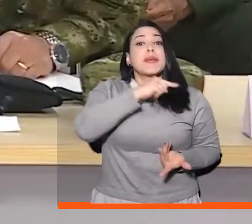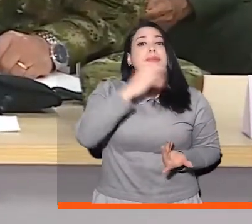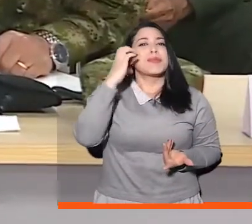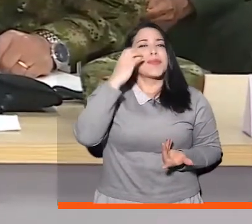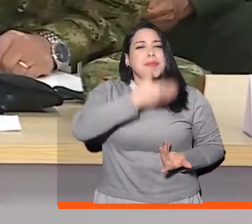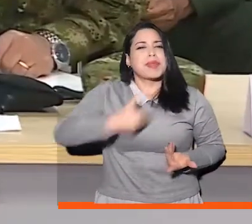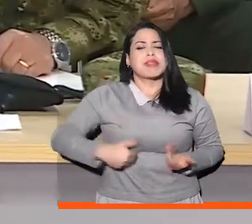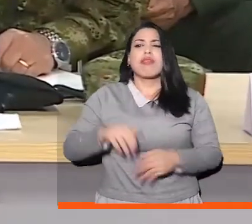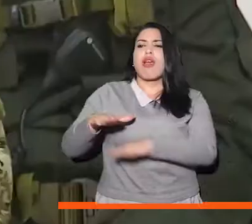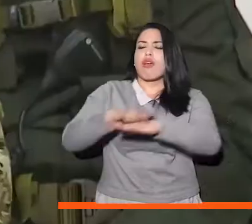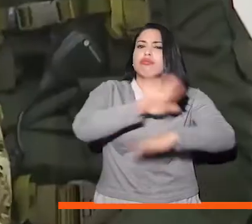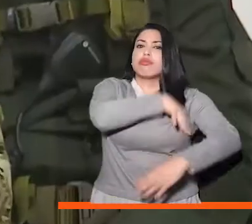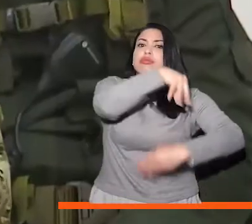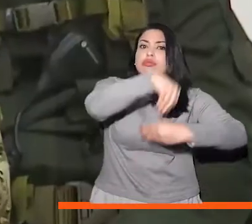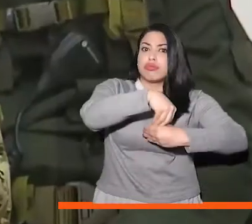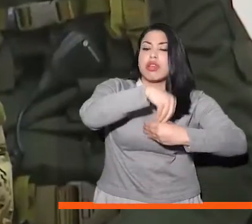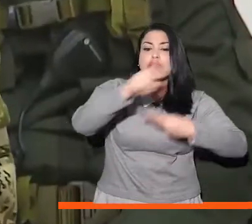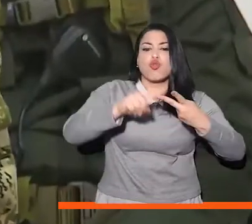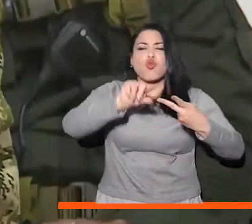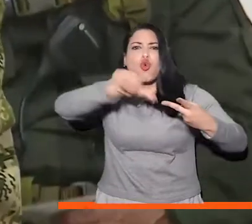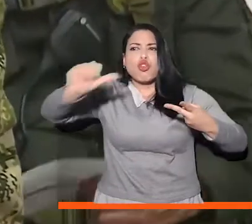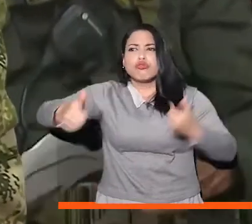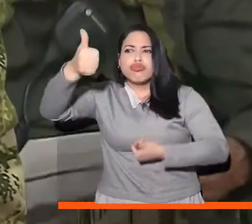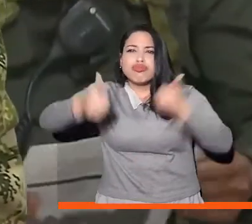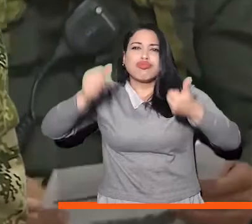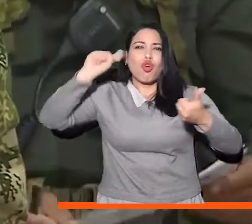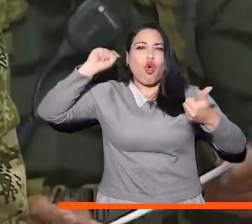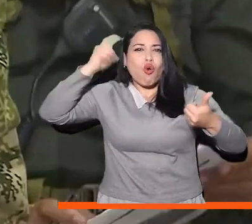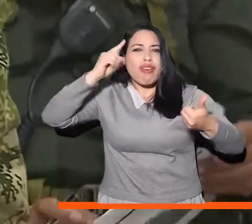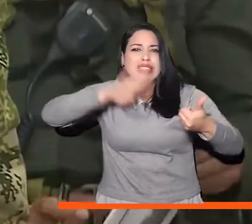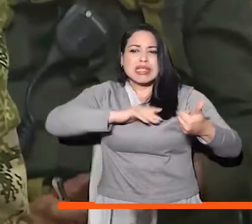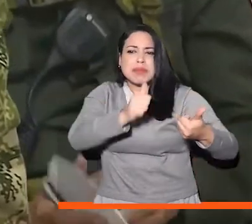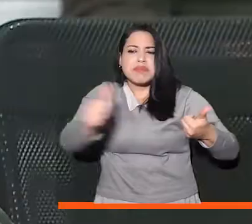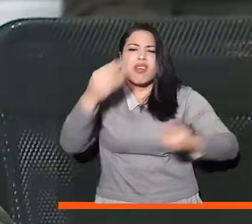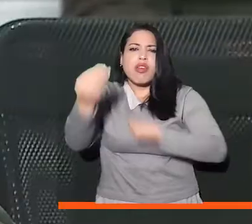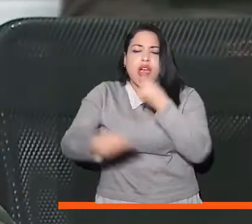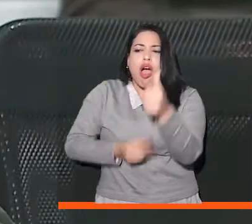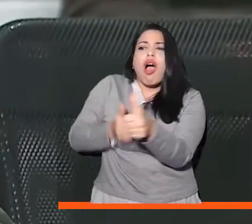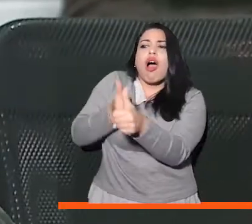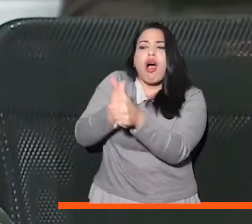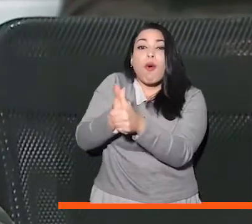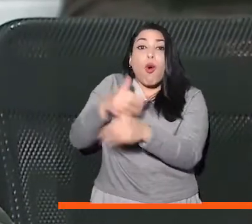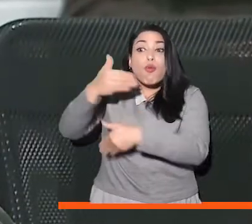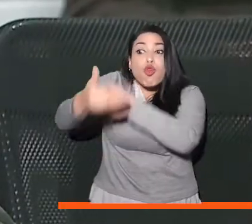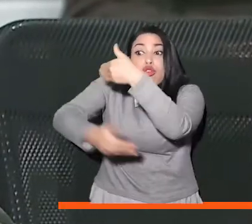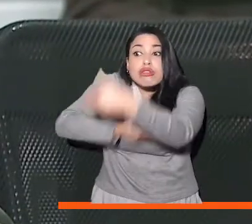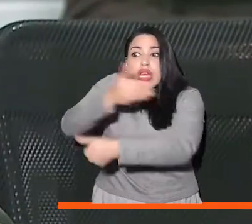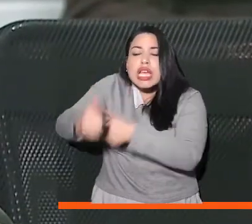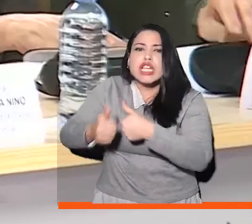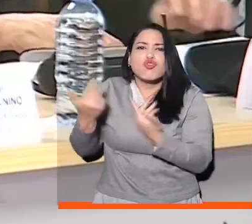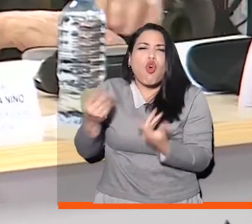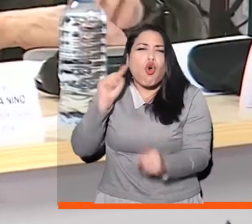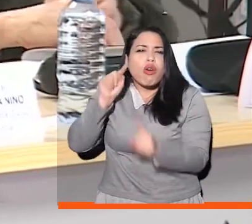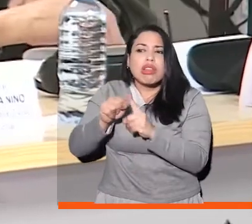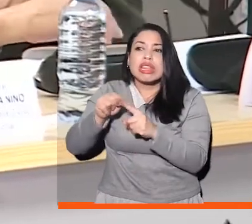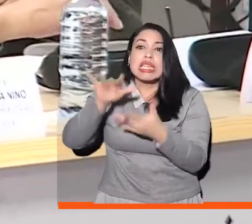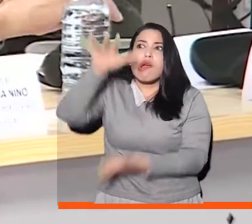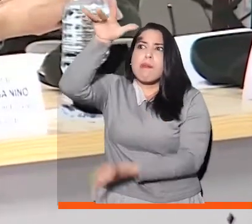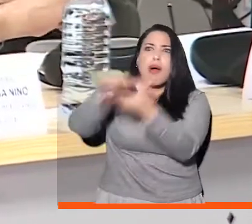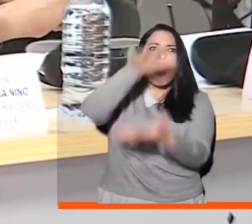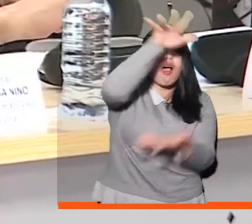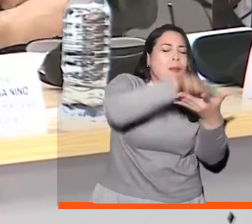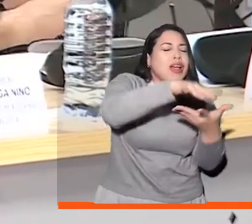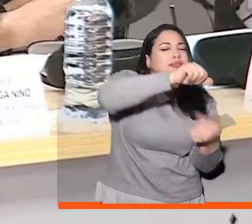el presidente agregó que el Ministerio del Interior y autoridades territoriales acompañarán los procesos de